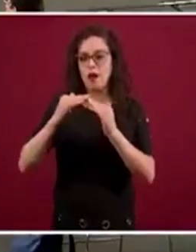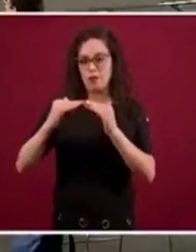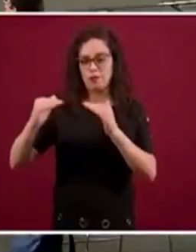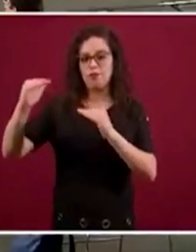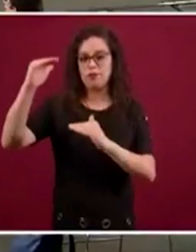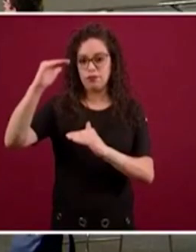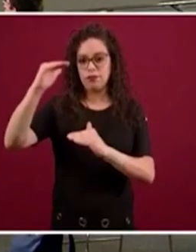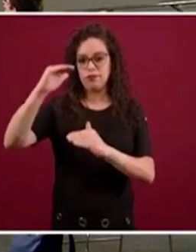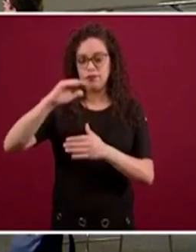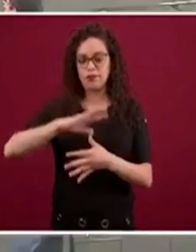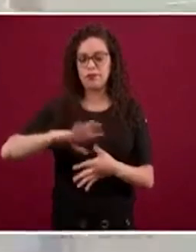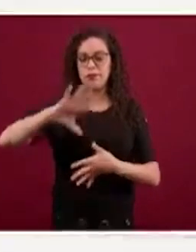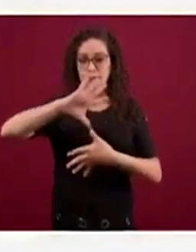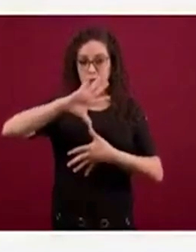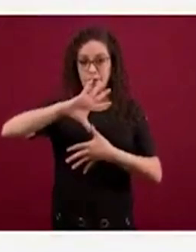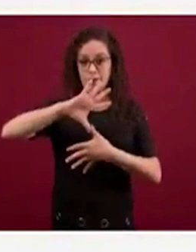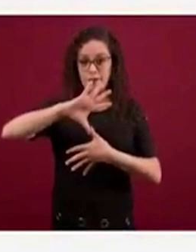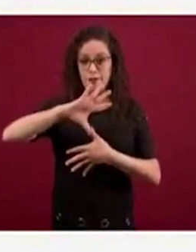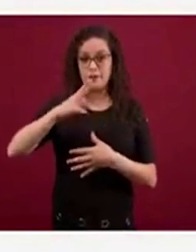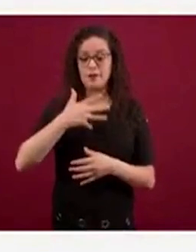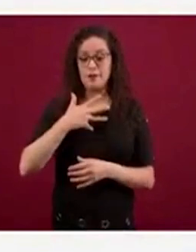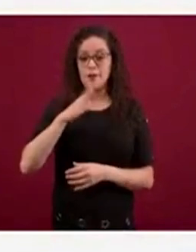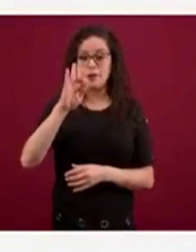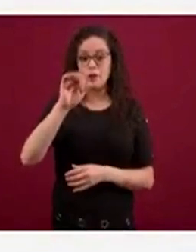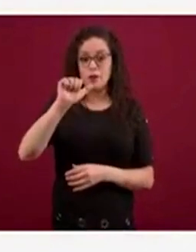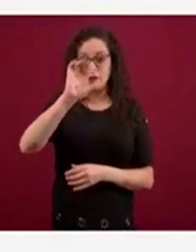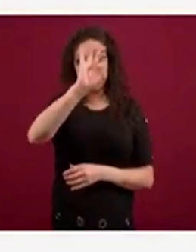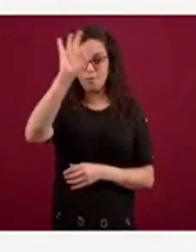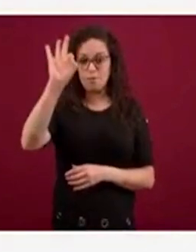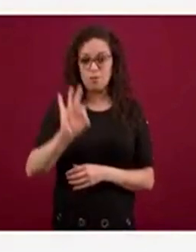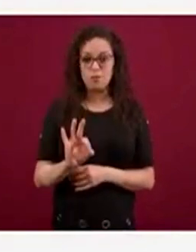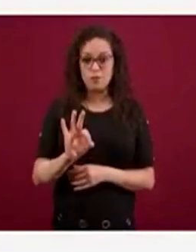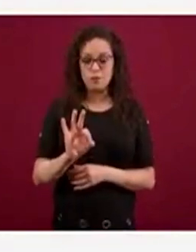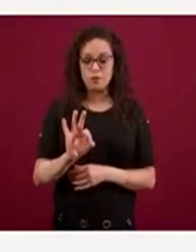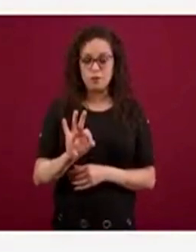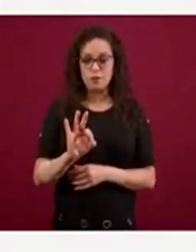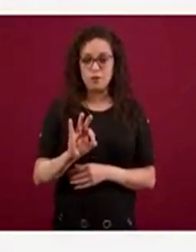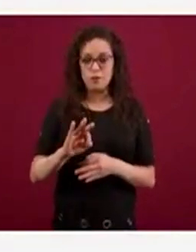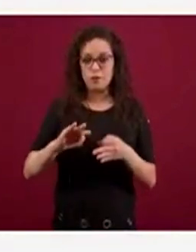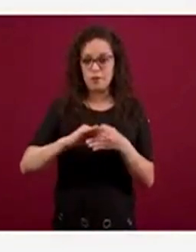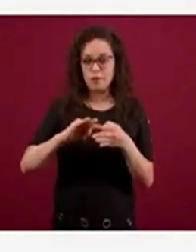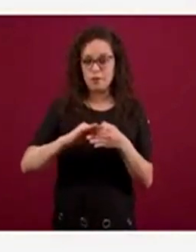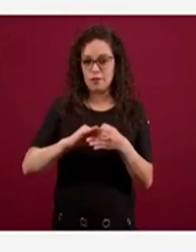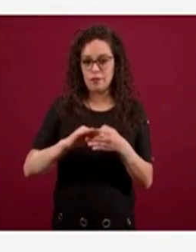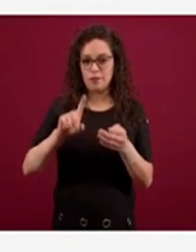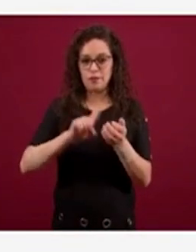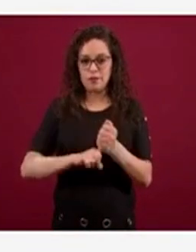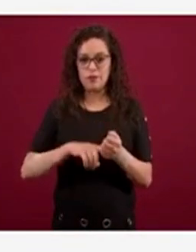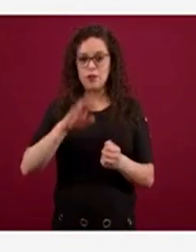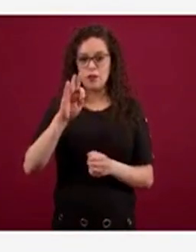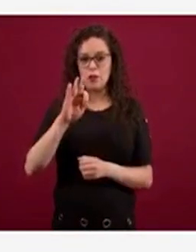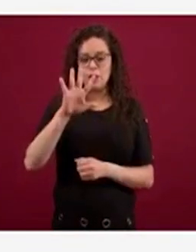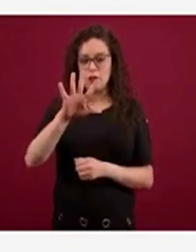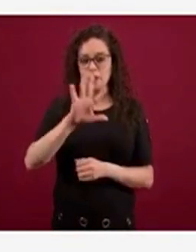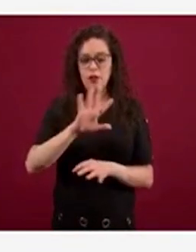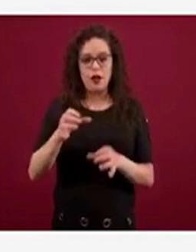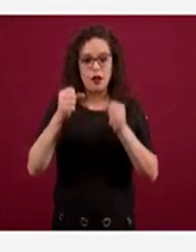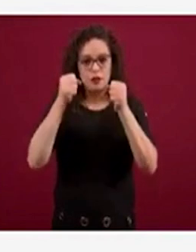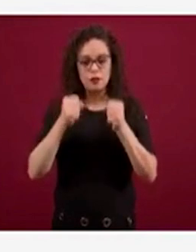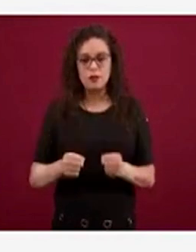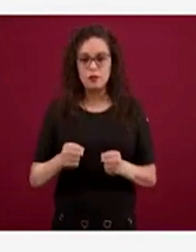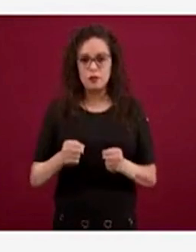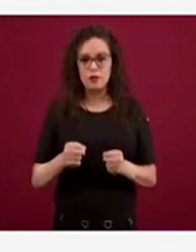Américas con el 46 por ciento prácticamente sobre un 45 de los casos confirmados,